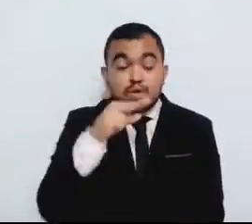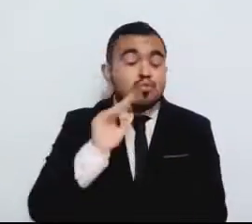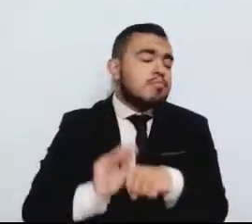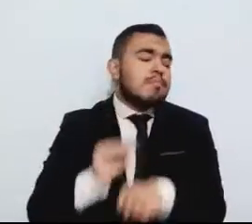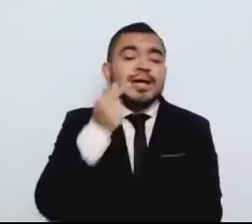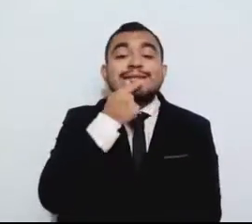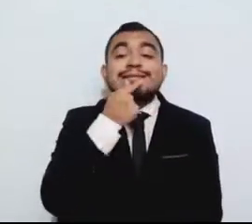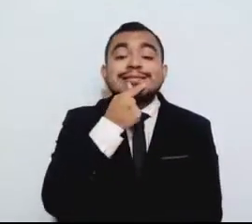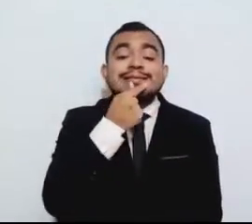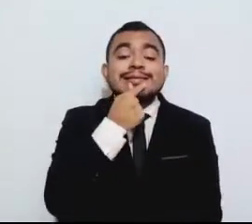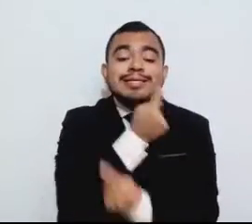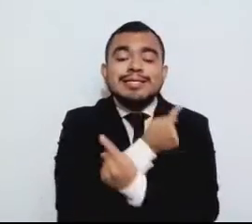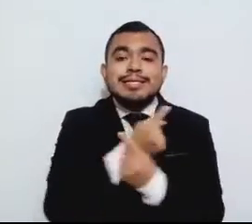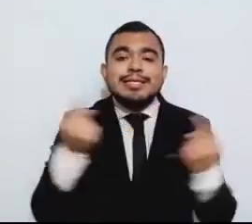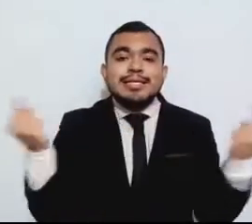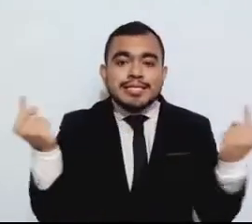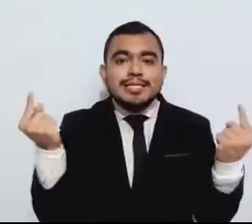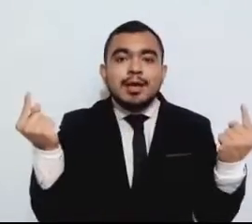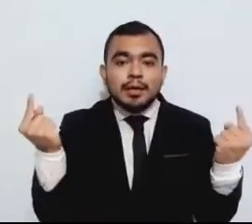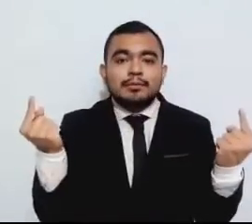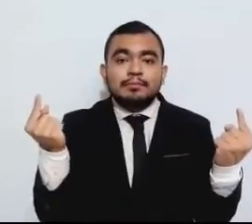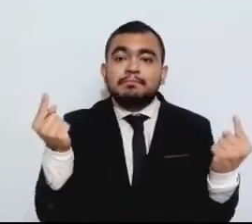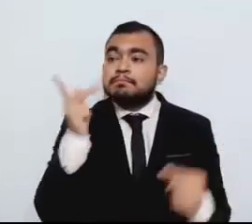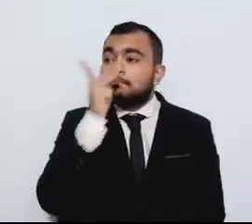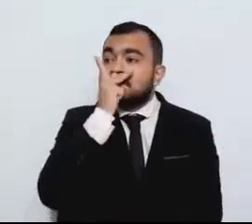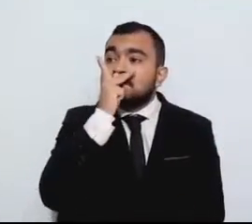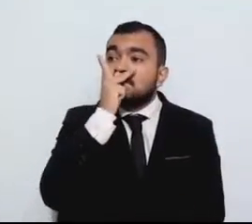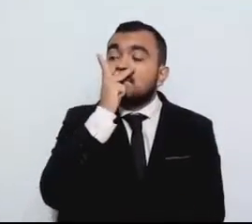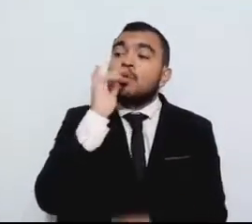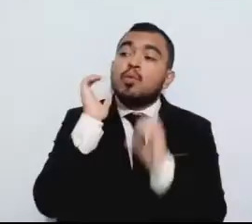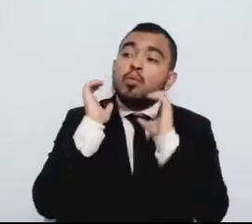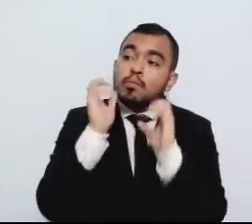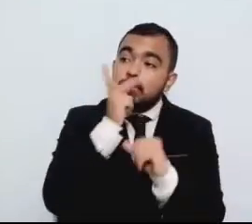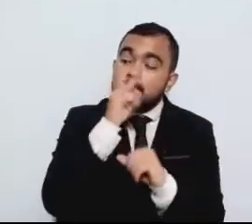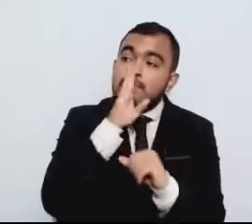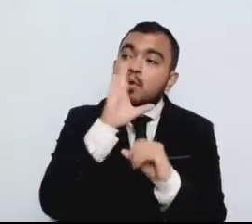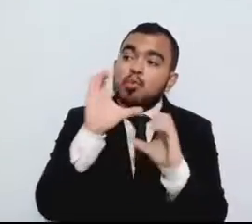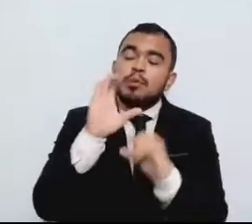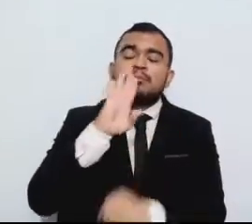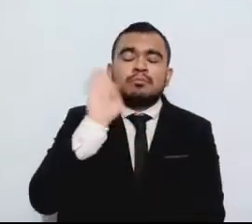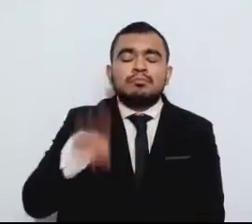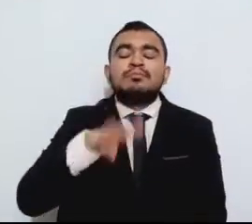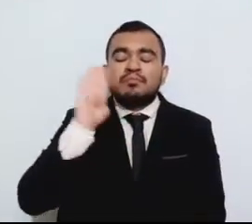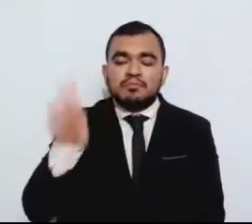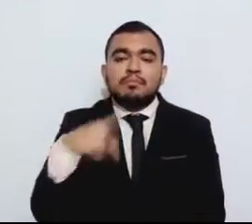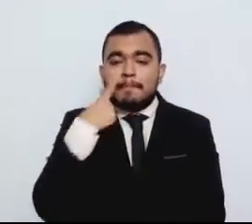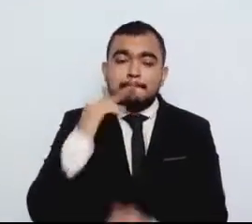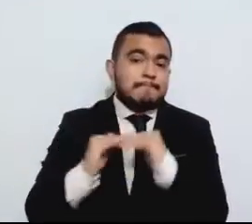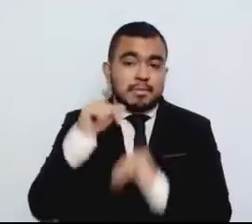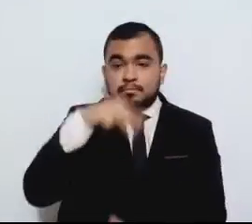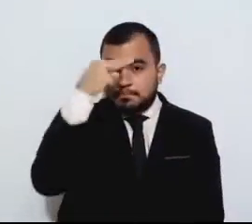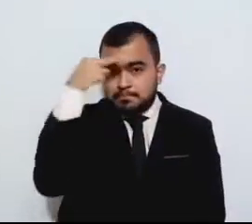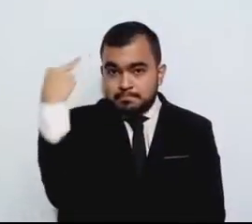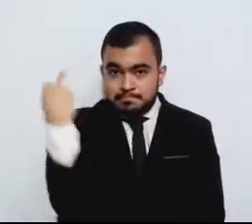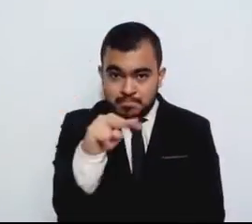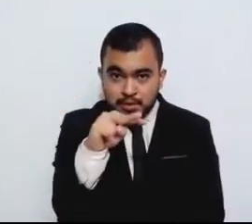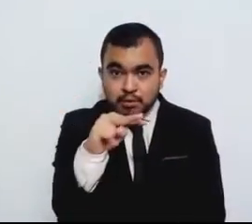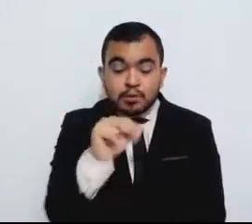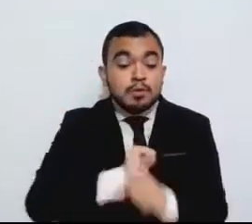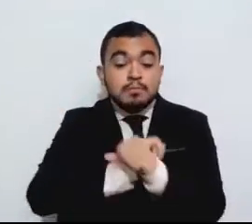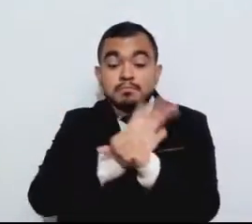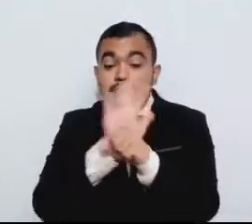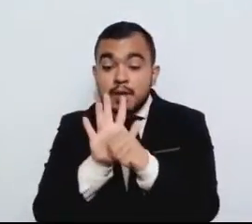perdido a sus padres o cuidadores. La pandemia de COVID-19 ha dejado en México a